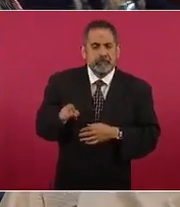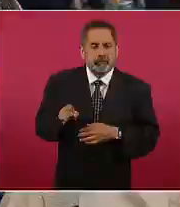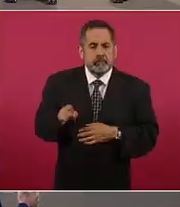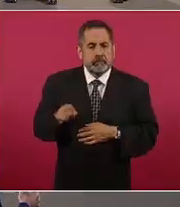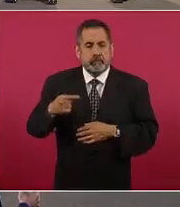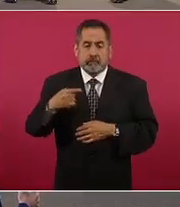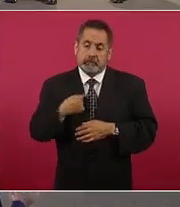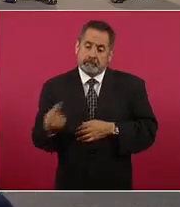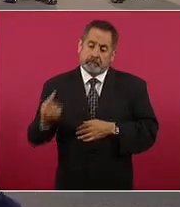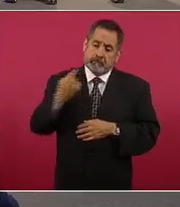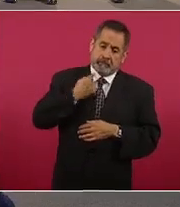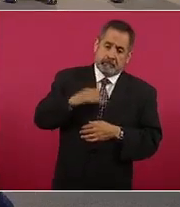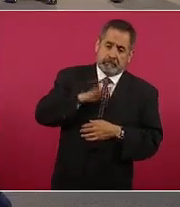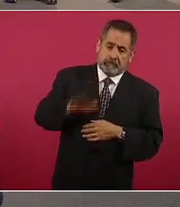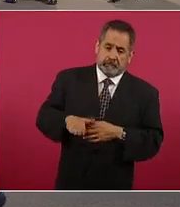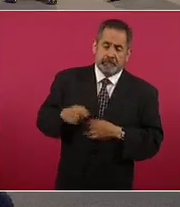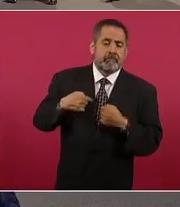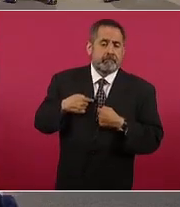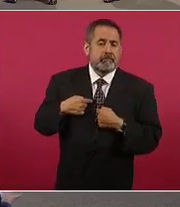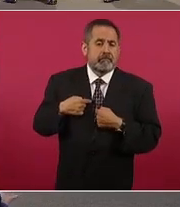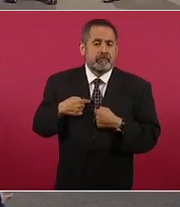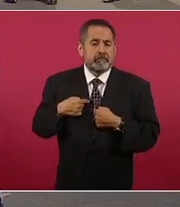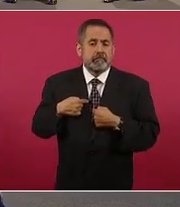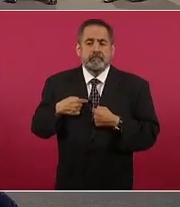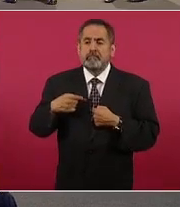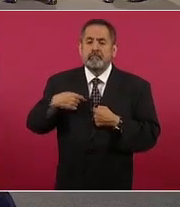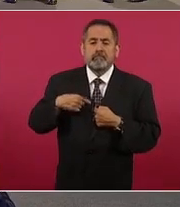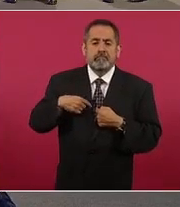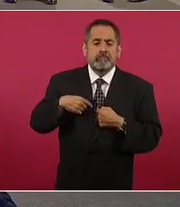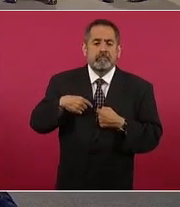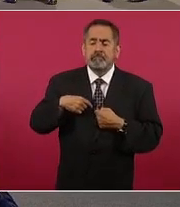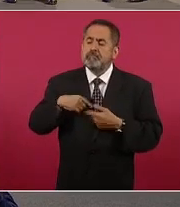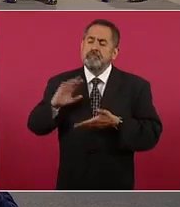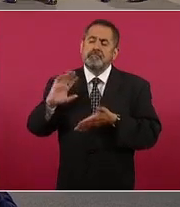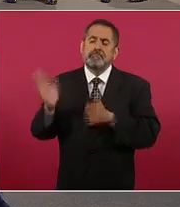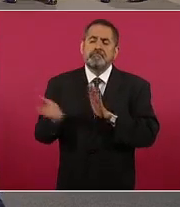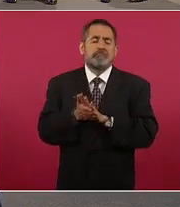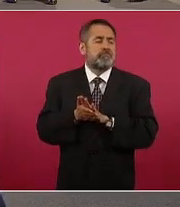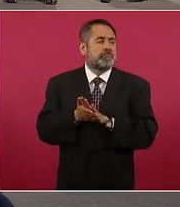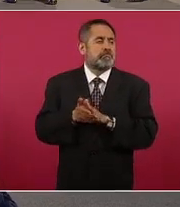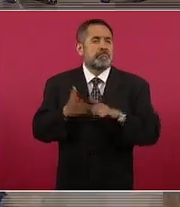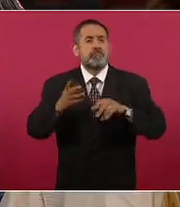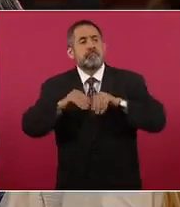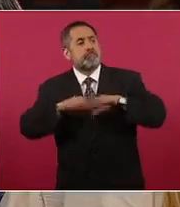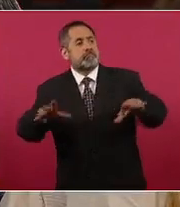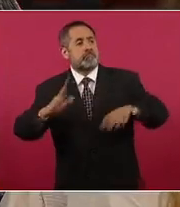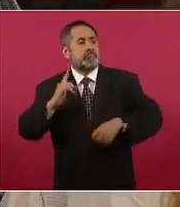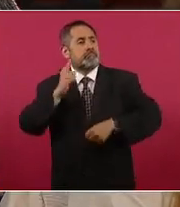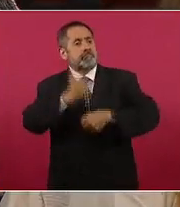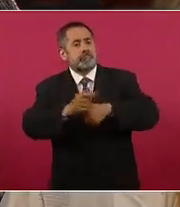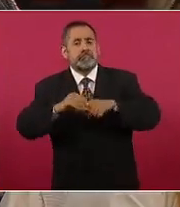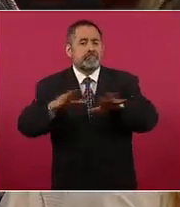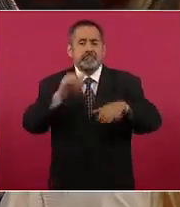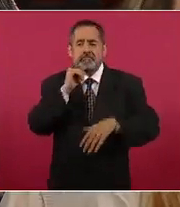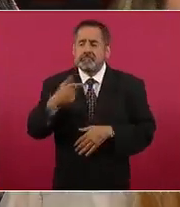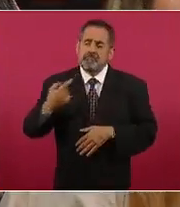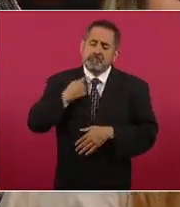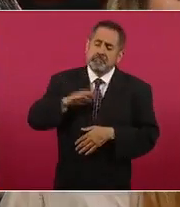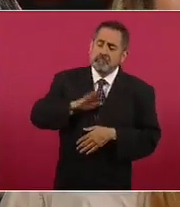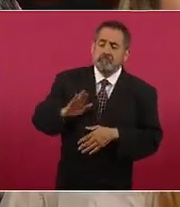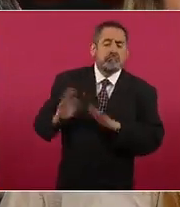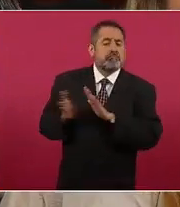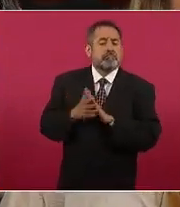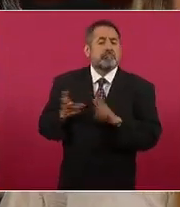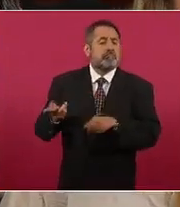soy asesinado yo sé que mi caso va a ser achivado nada va a pasar ellos todos